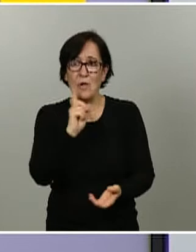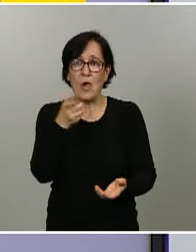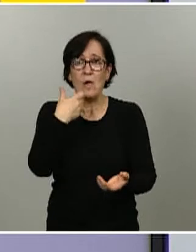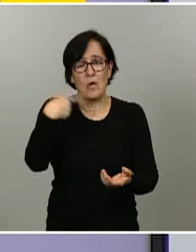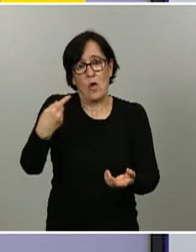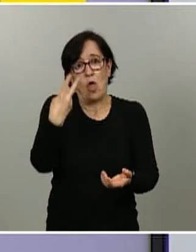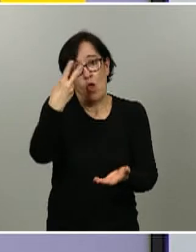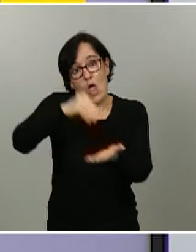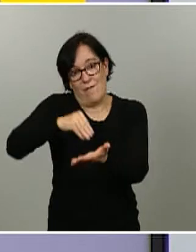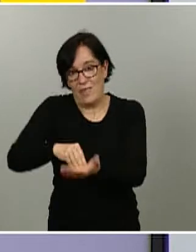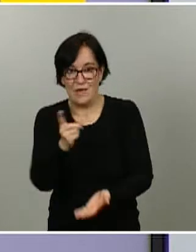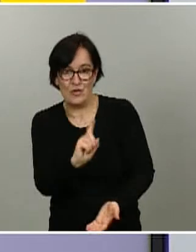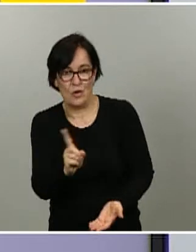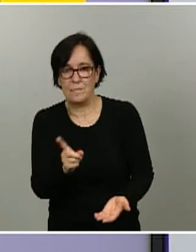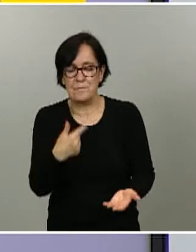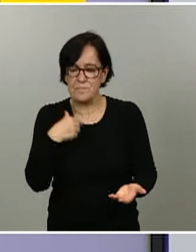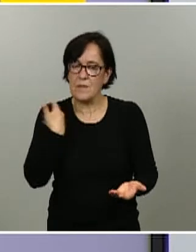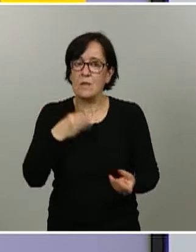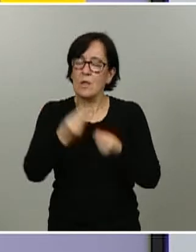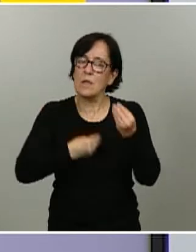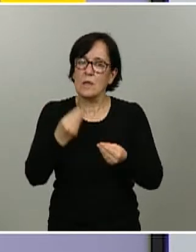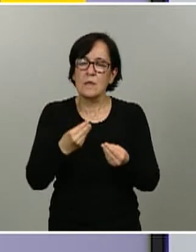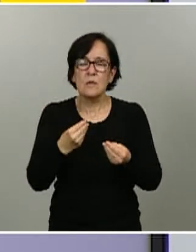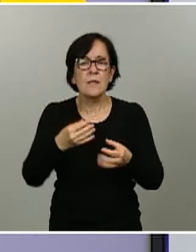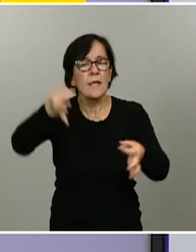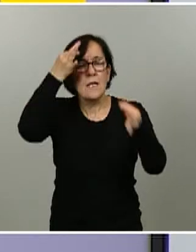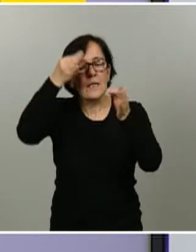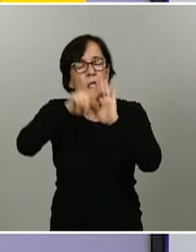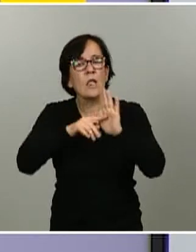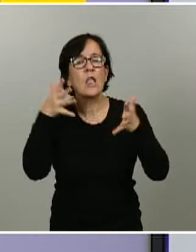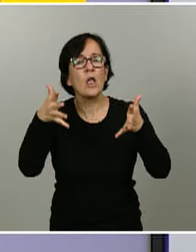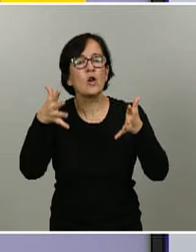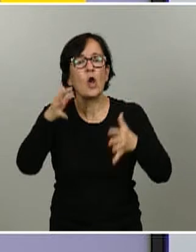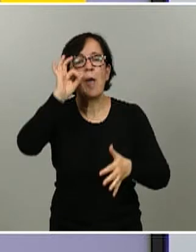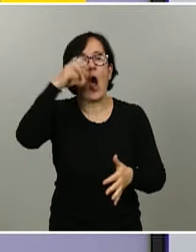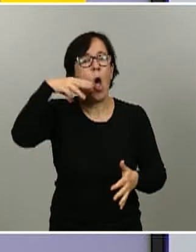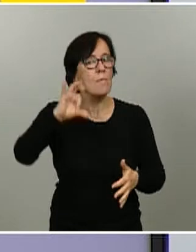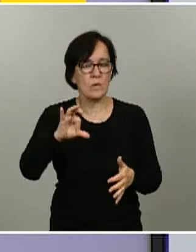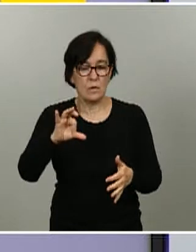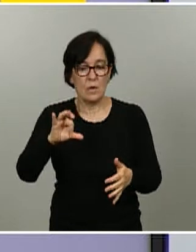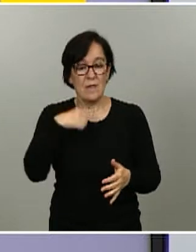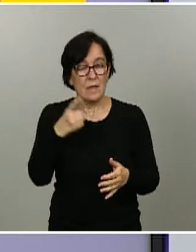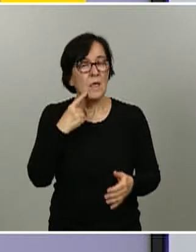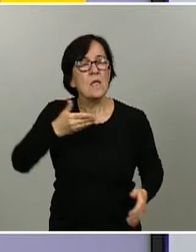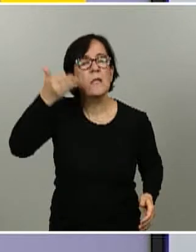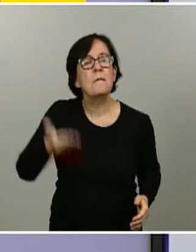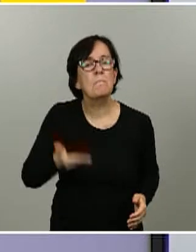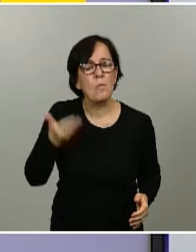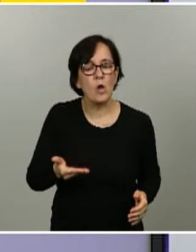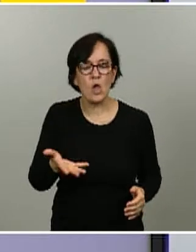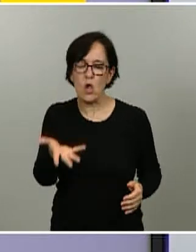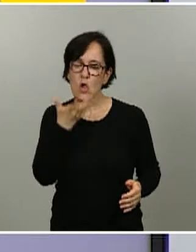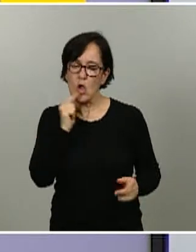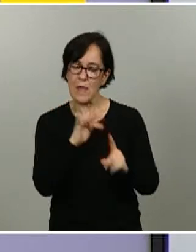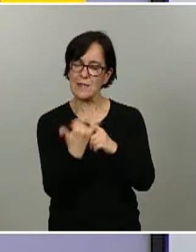veces. En esto nos hemos apoyado mucho en los criterios y las recomendaciones de la OMS, que dice que tan importante como conocer la situación